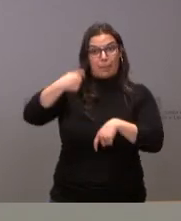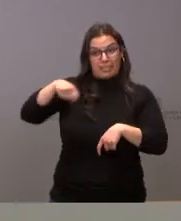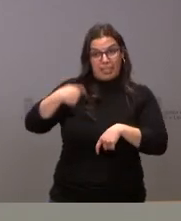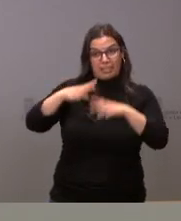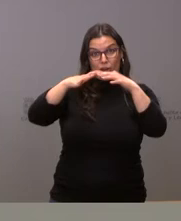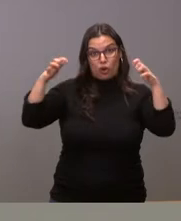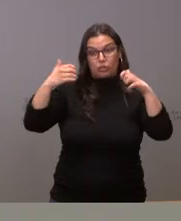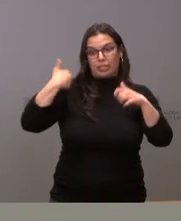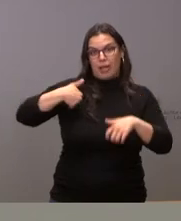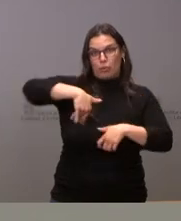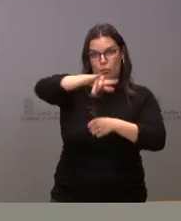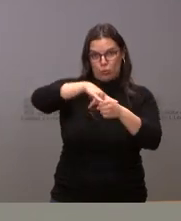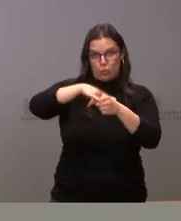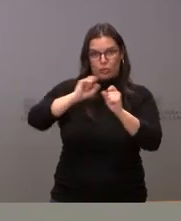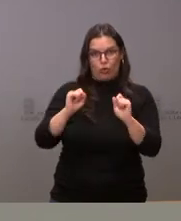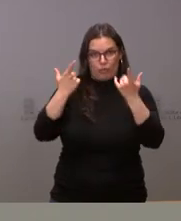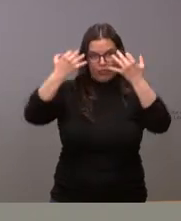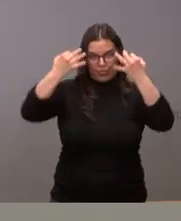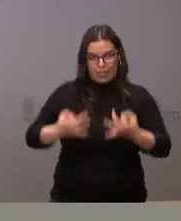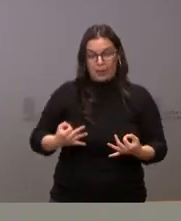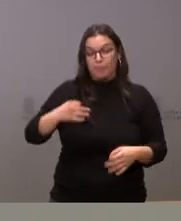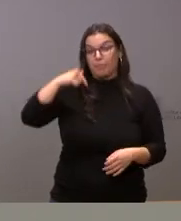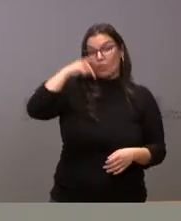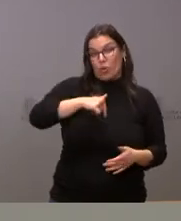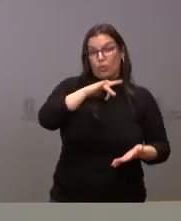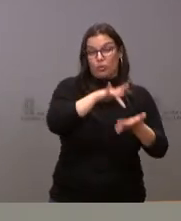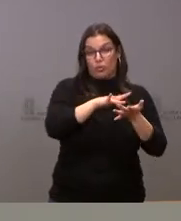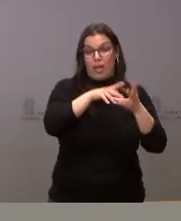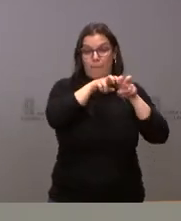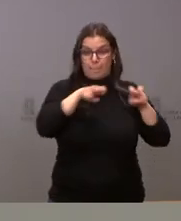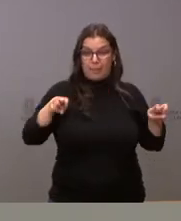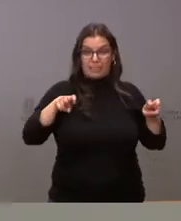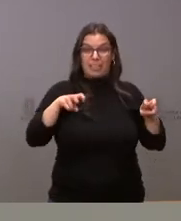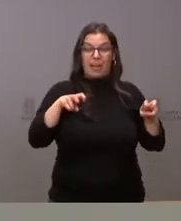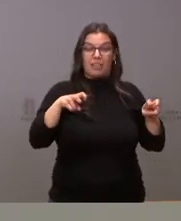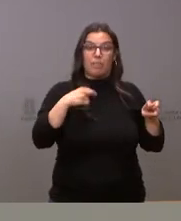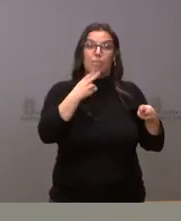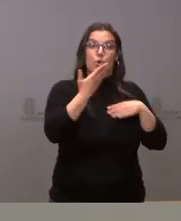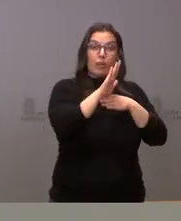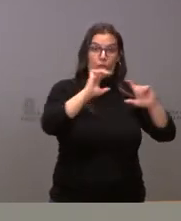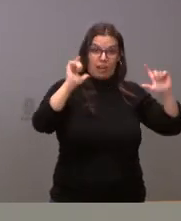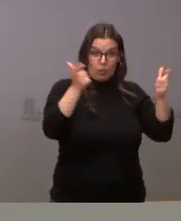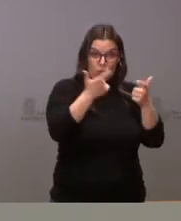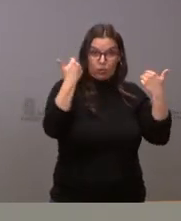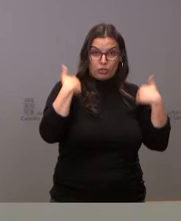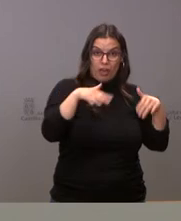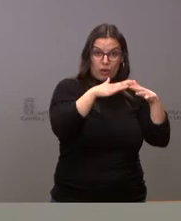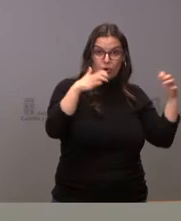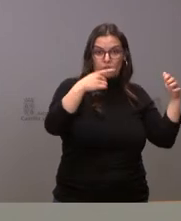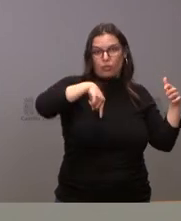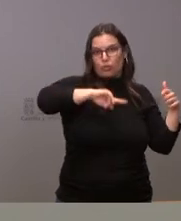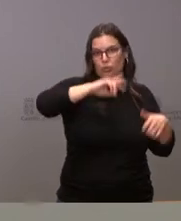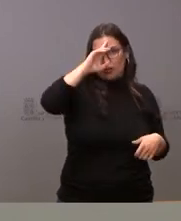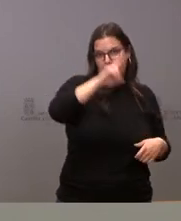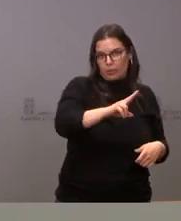sería el próximo lunes. Hoy se reunía la mesa y la junta de portavoces en las Cortes de Castilla y León. Nosotros somos respetuosos con